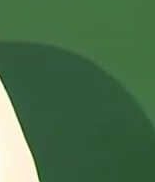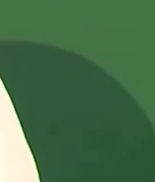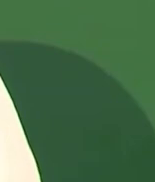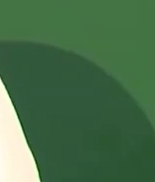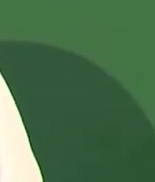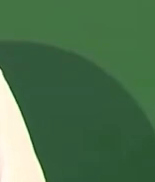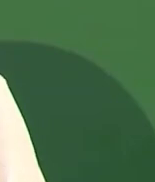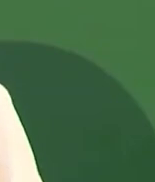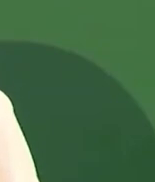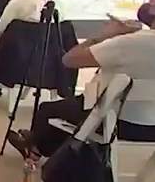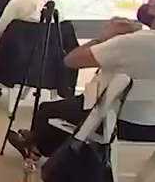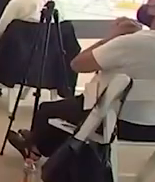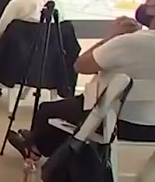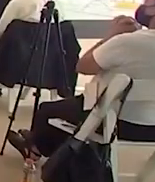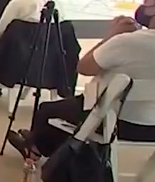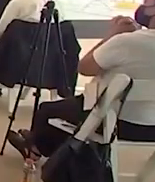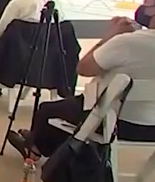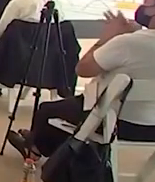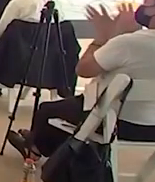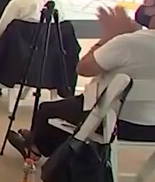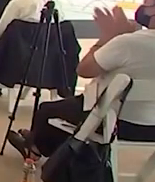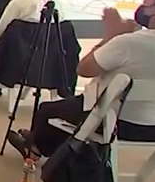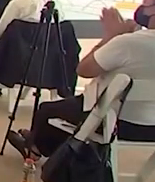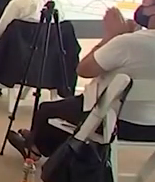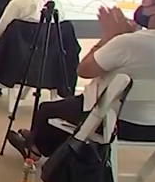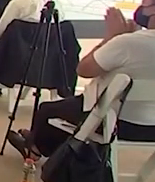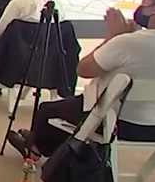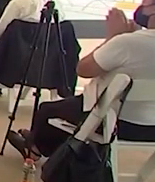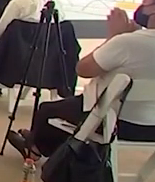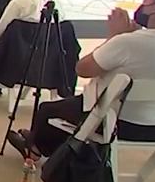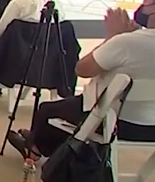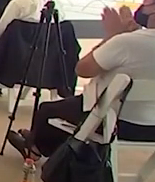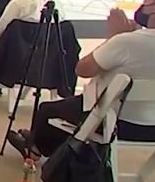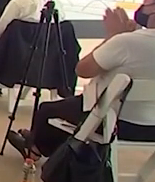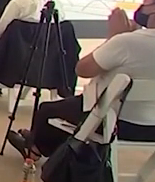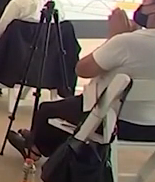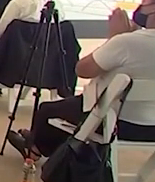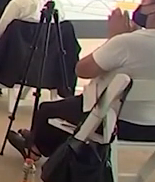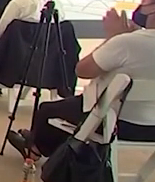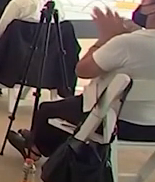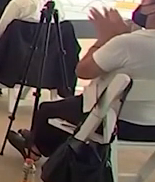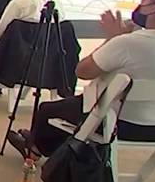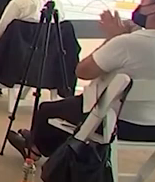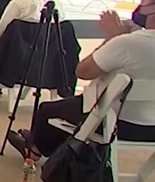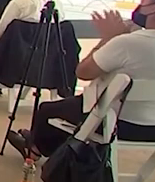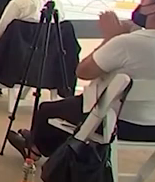el único sector que resistió